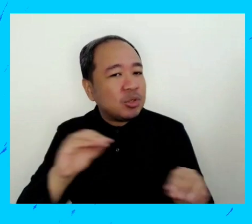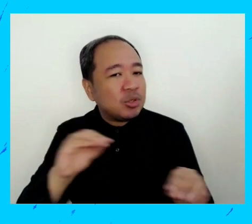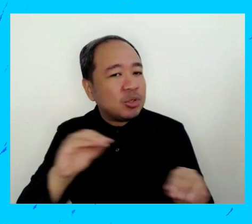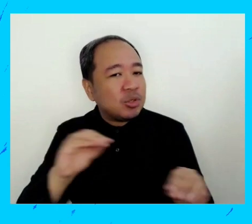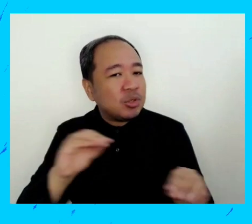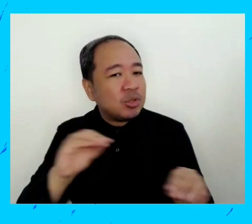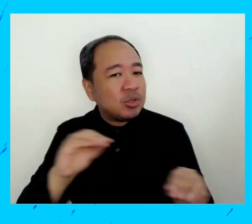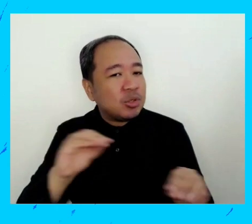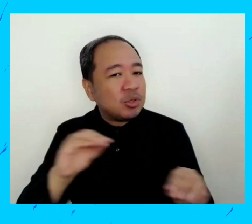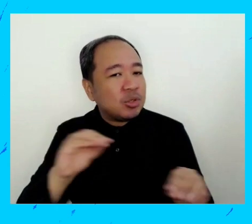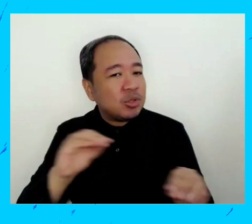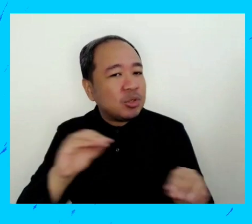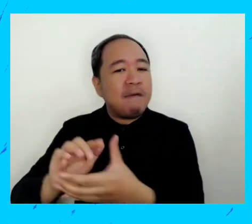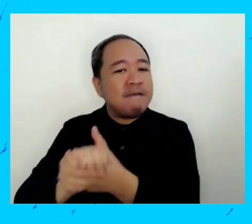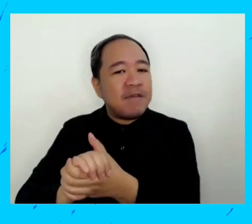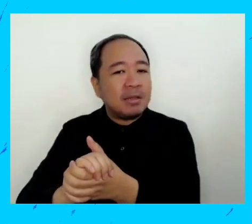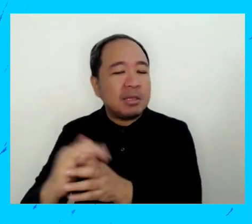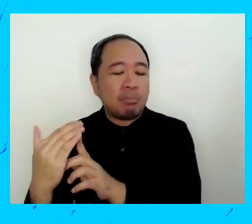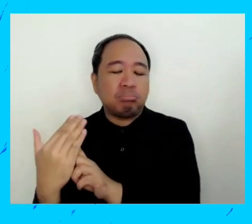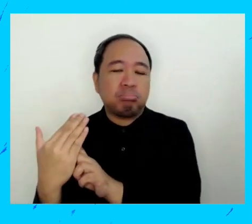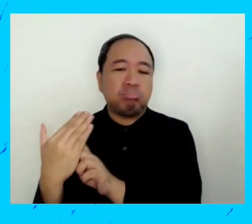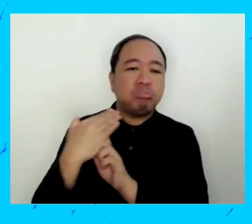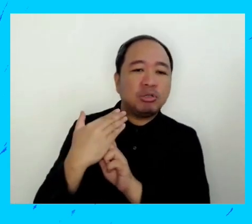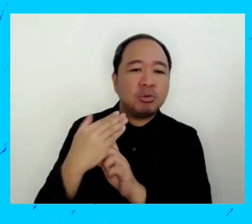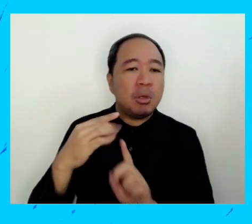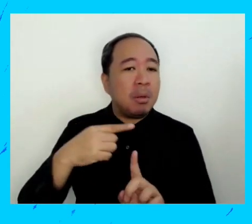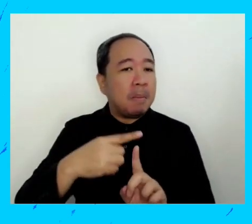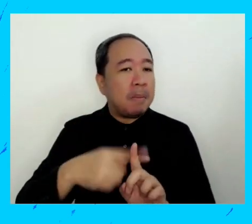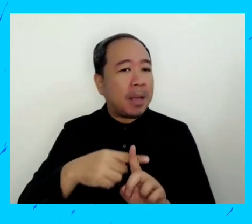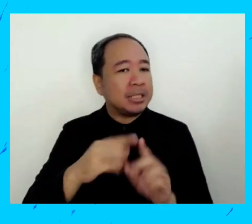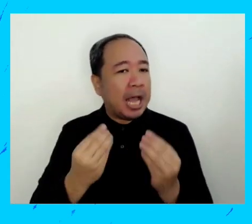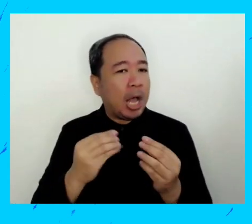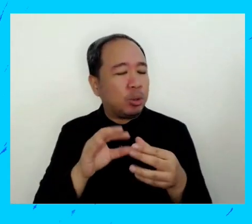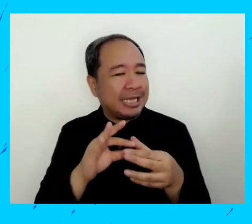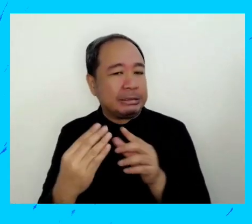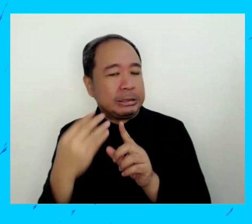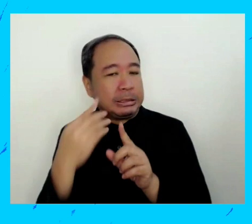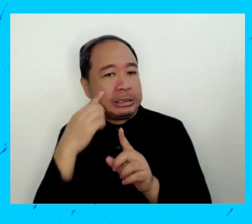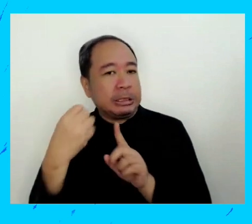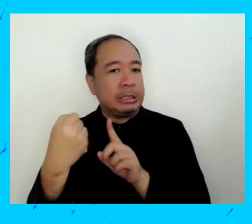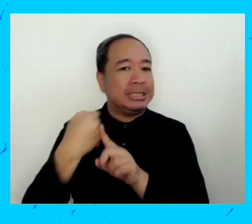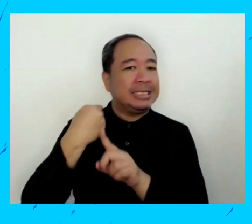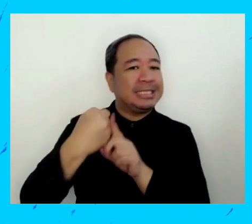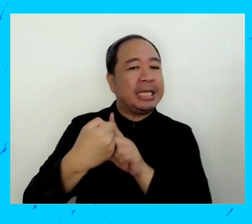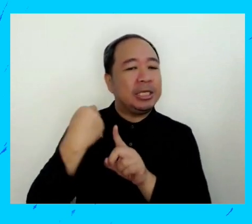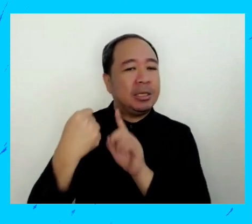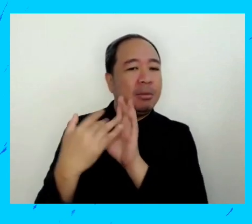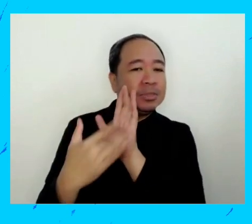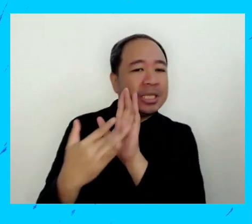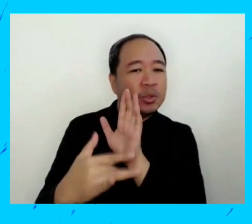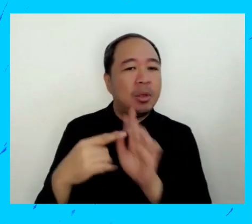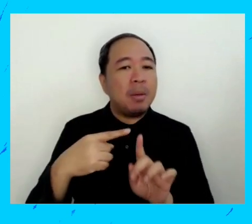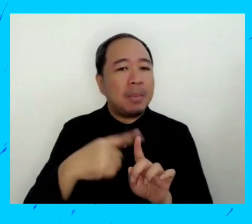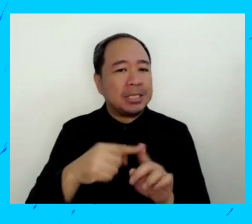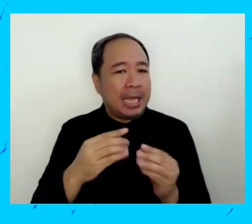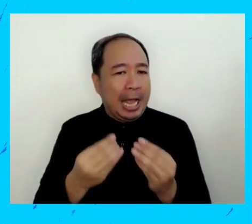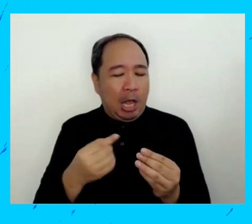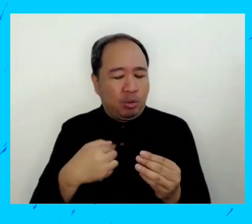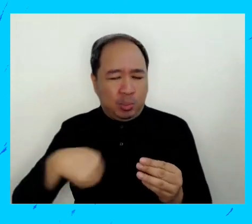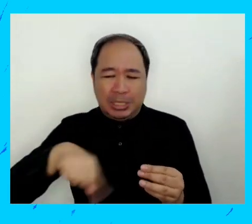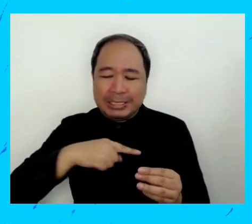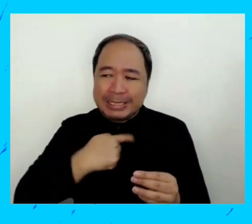y sobre urgencias sexuales etcétera en segundo lugar